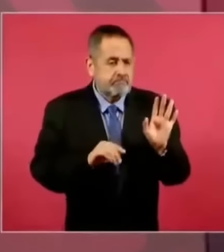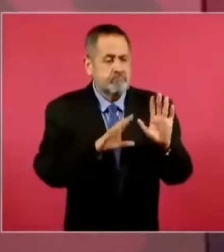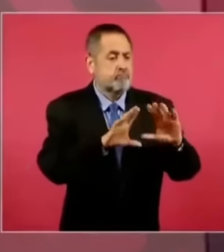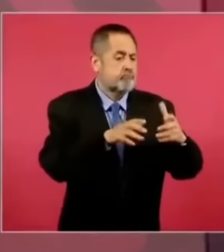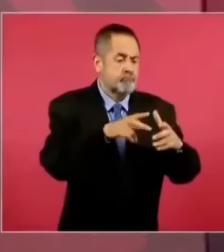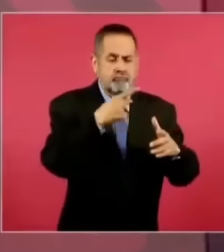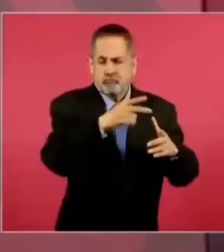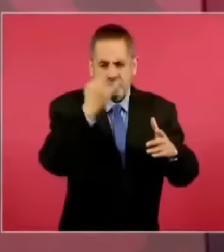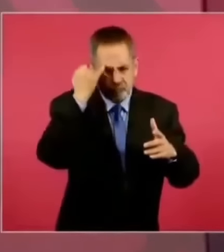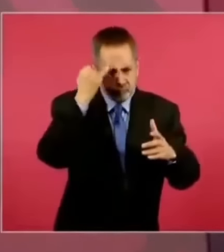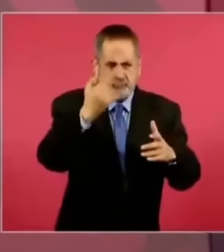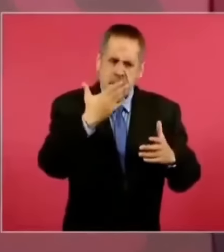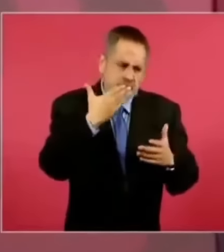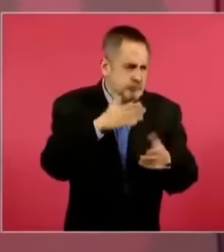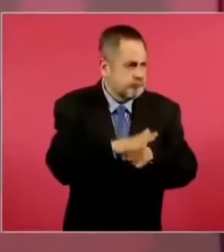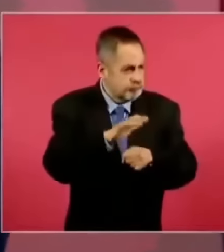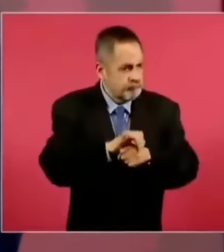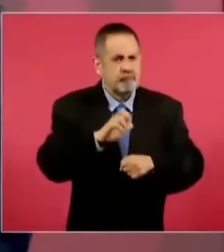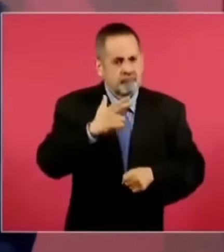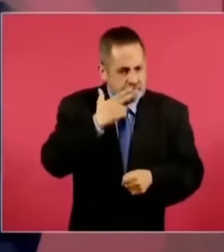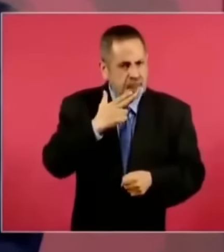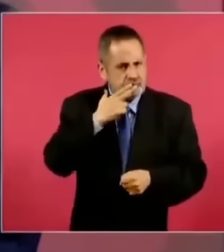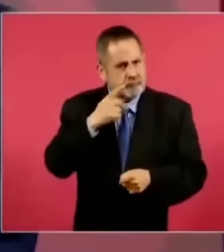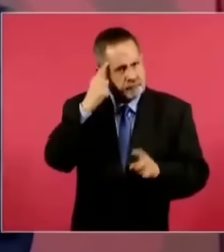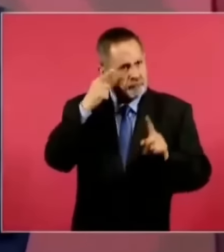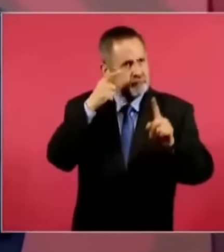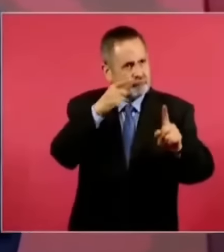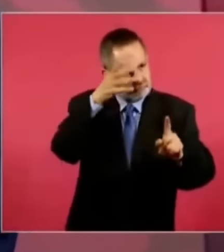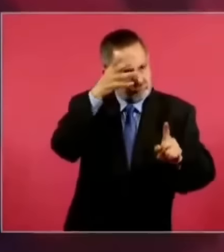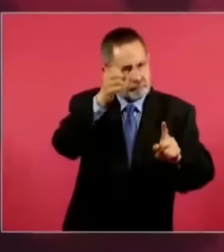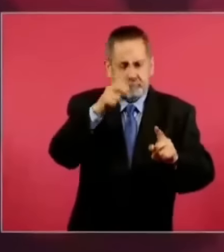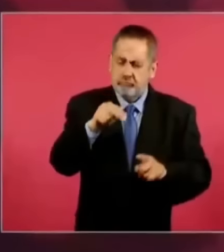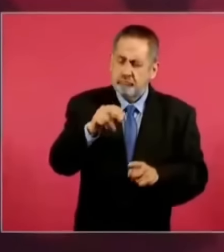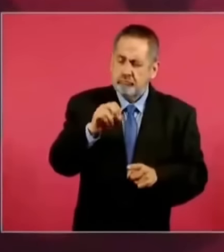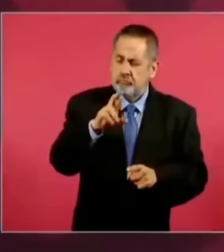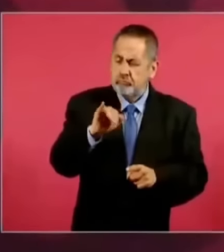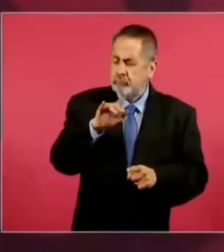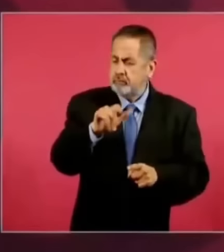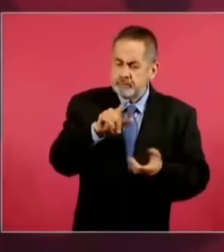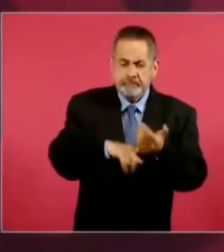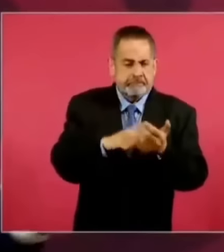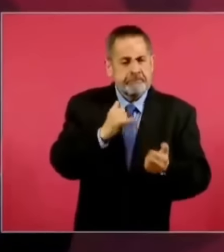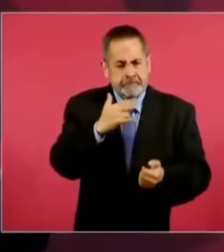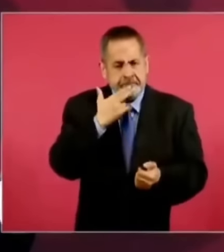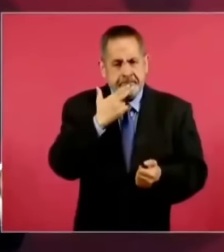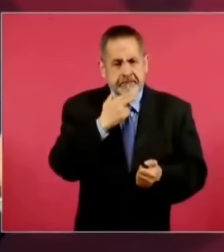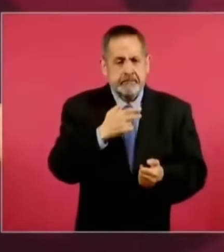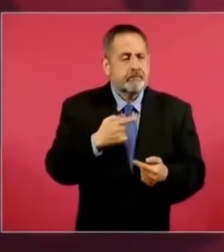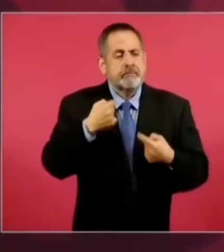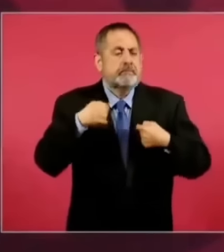viable, para mí no,